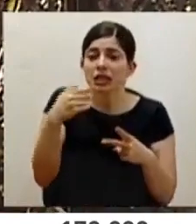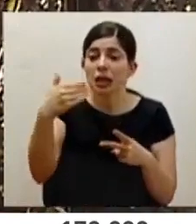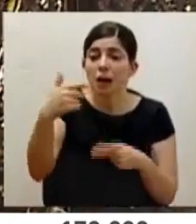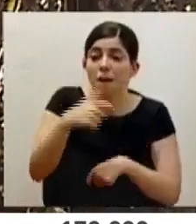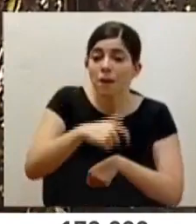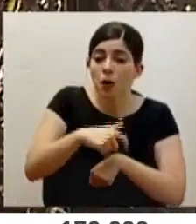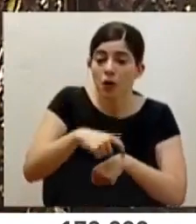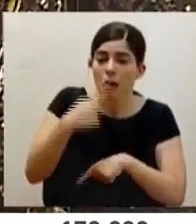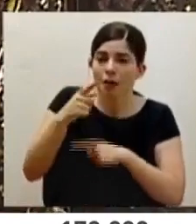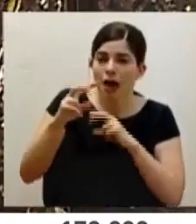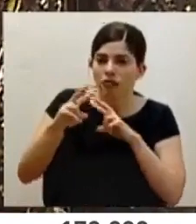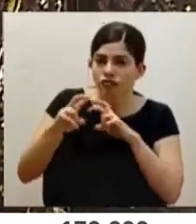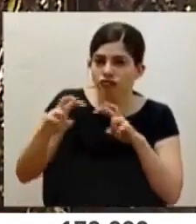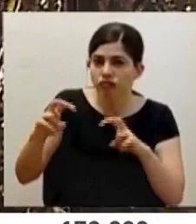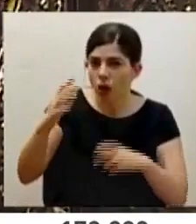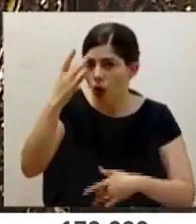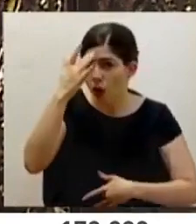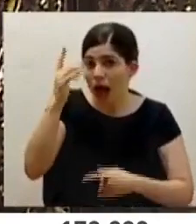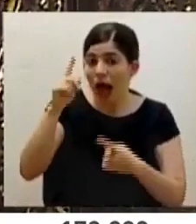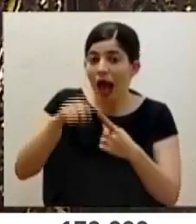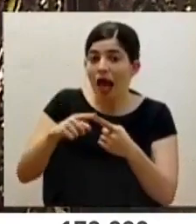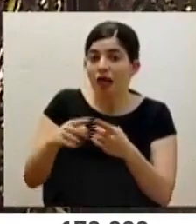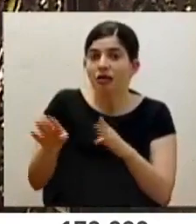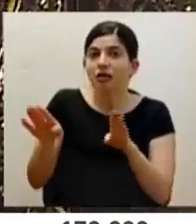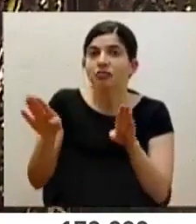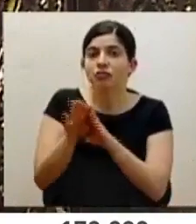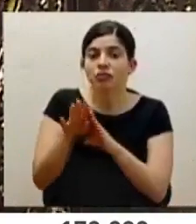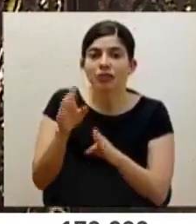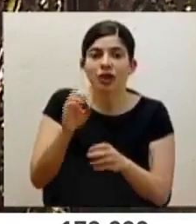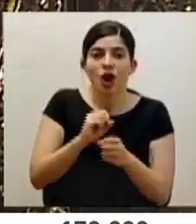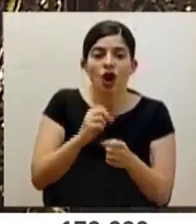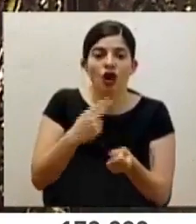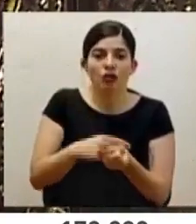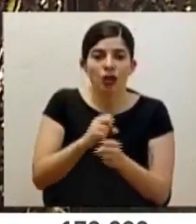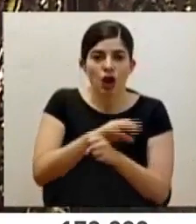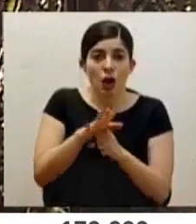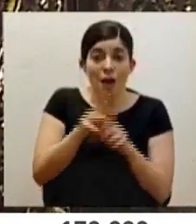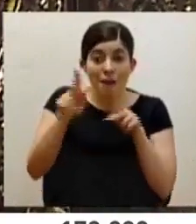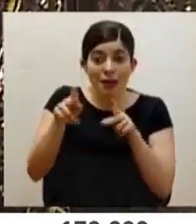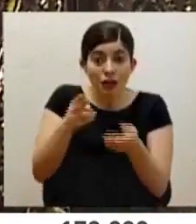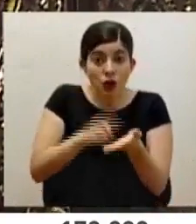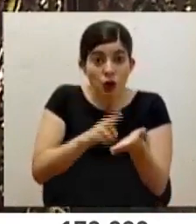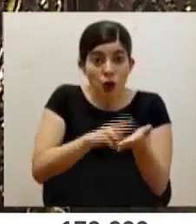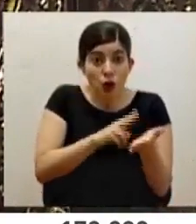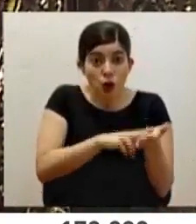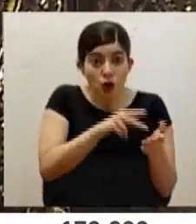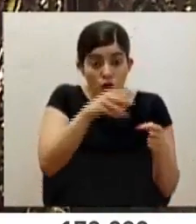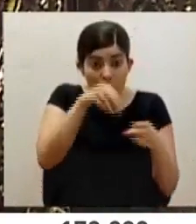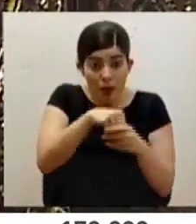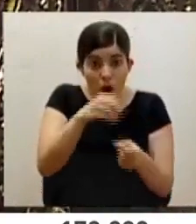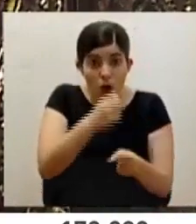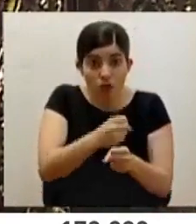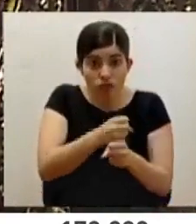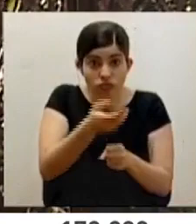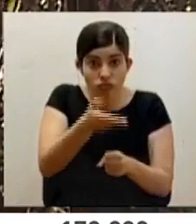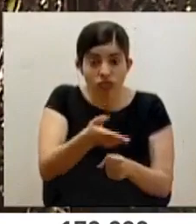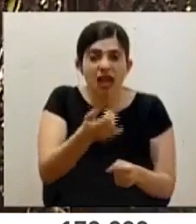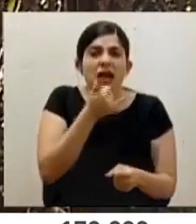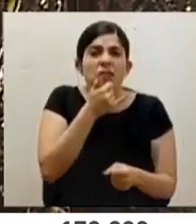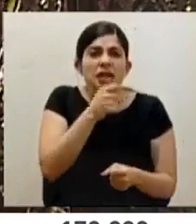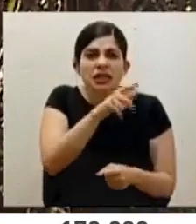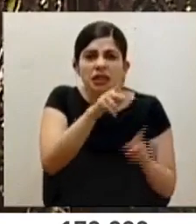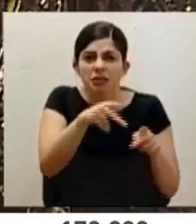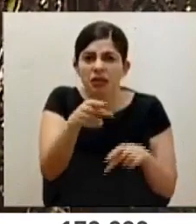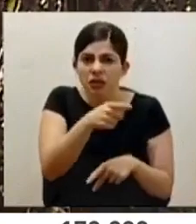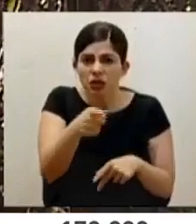a ir a hacer una reducción de espacios COVID hasta llegar, por ejemplo, al cierre del CEACO. Con el personal que se contrató para esos espacios, ¿qué va a pasar en esta línea? Y después